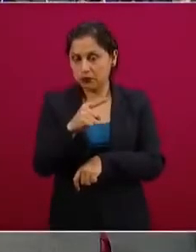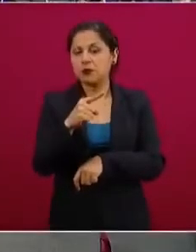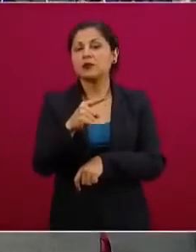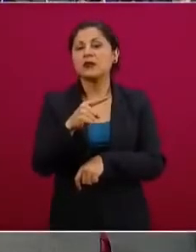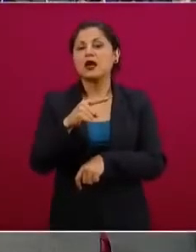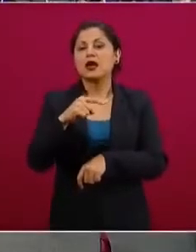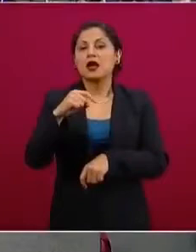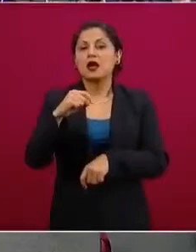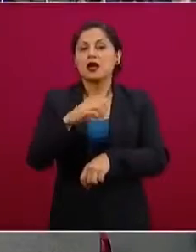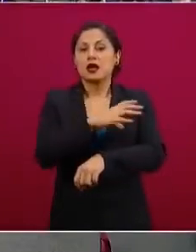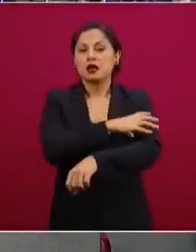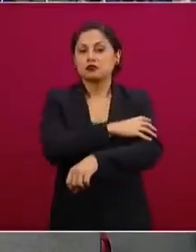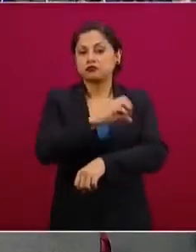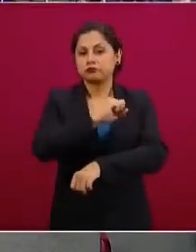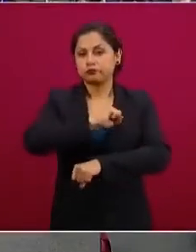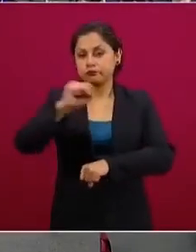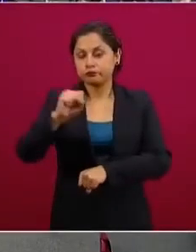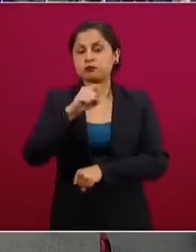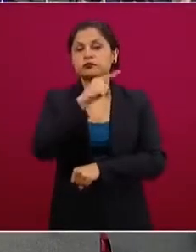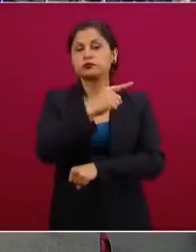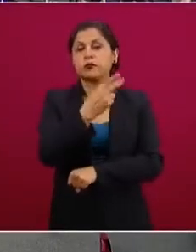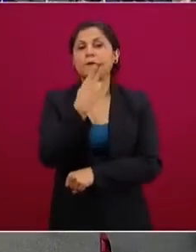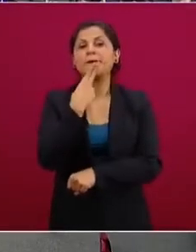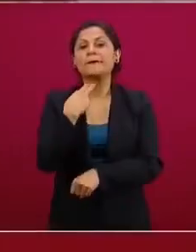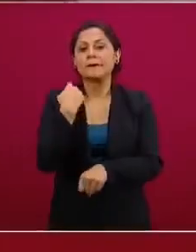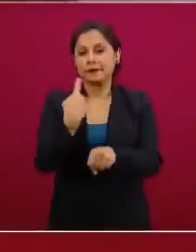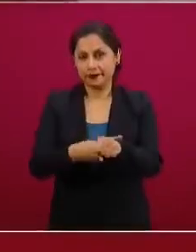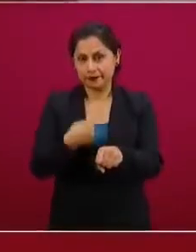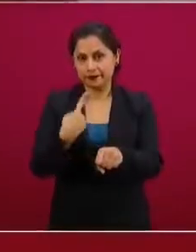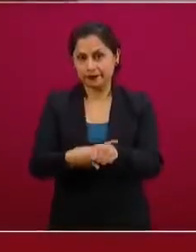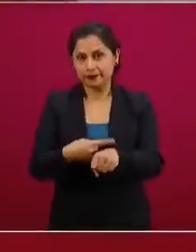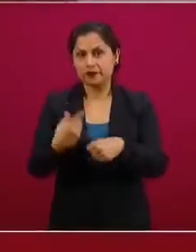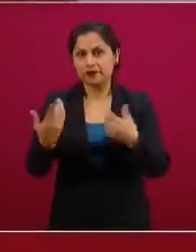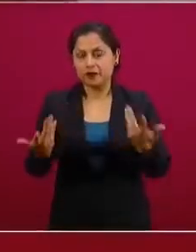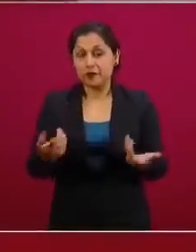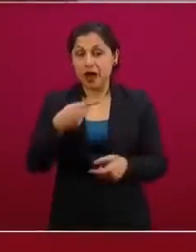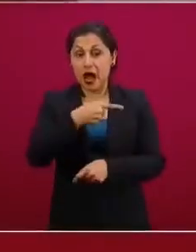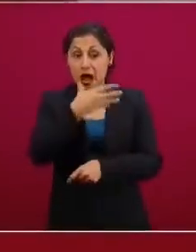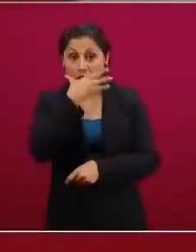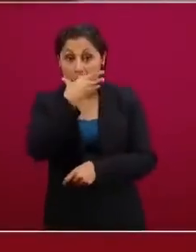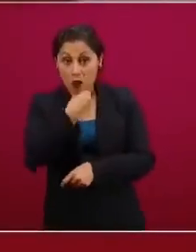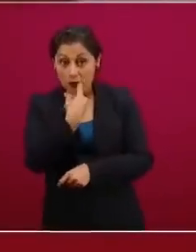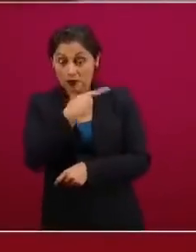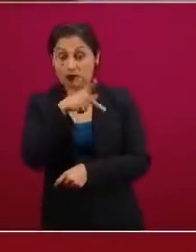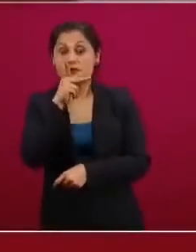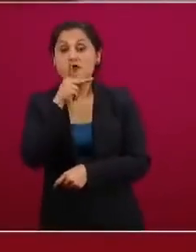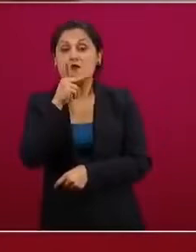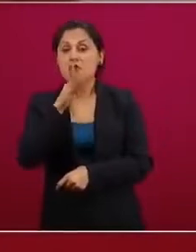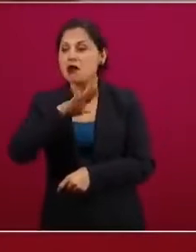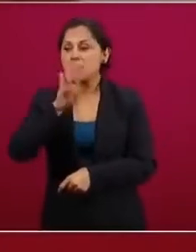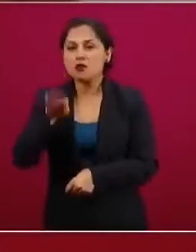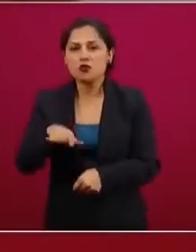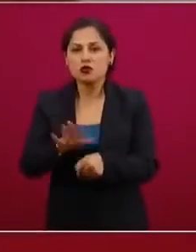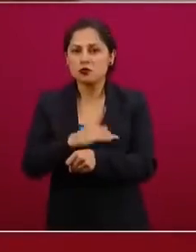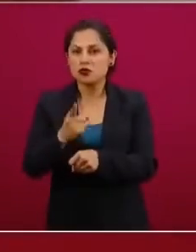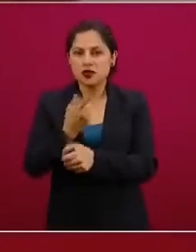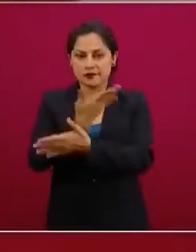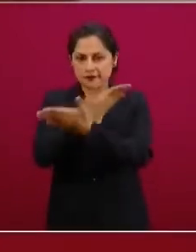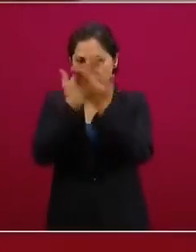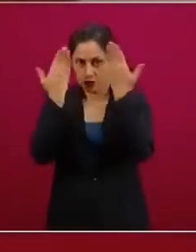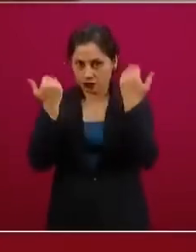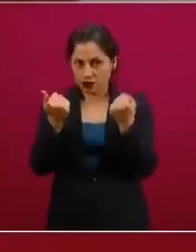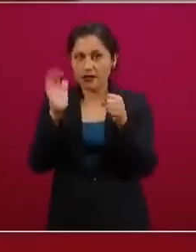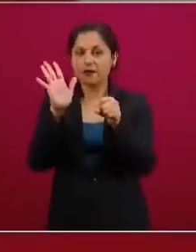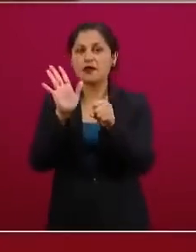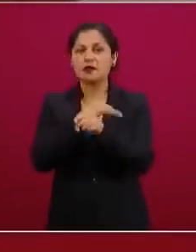alta y padece diabetes. No saben de qué murió, porque cuando regresaron al Seguro Social no quiso